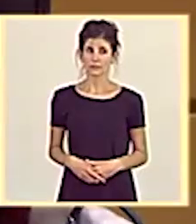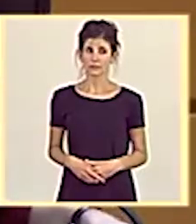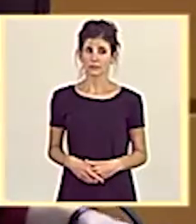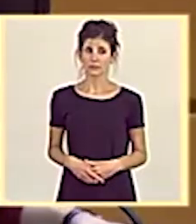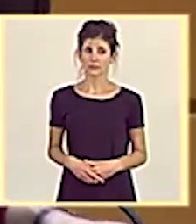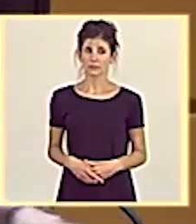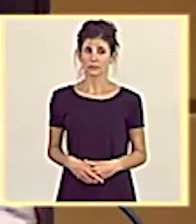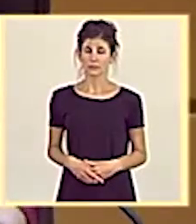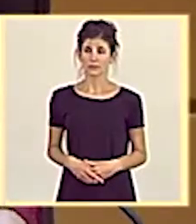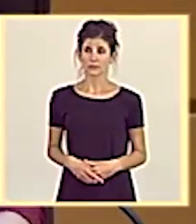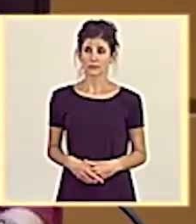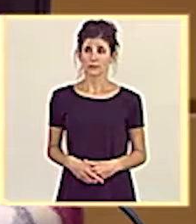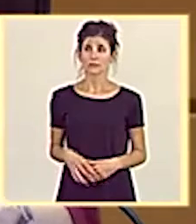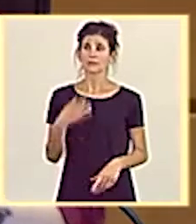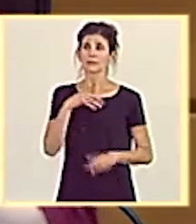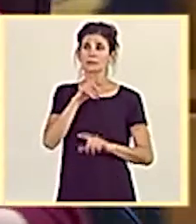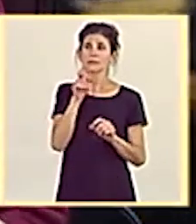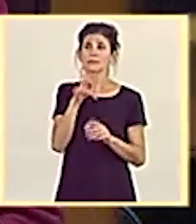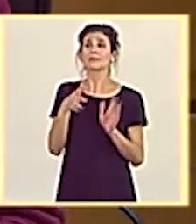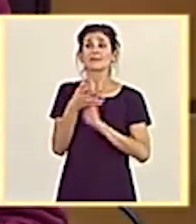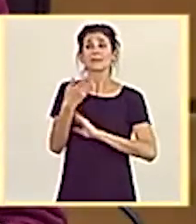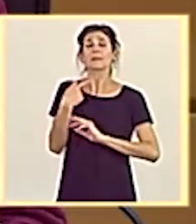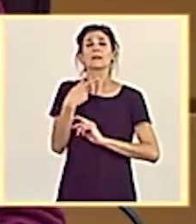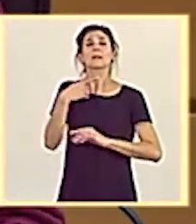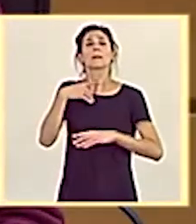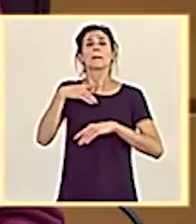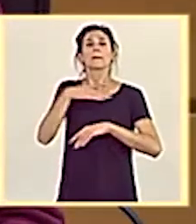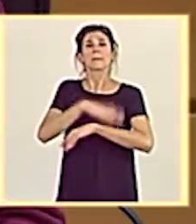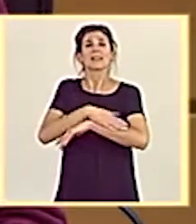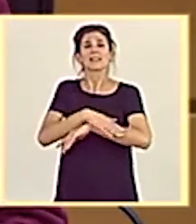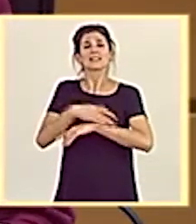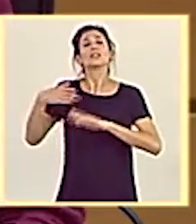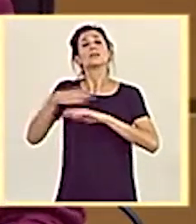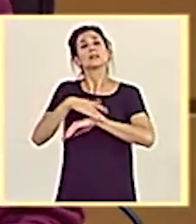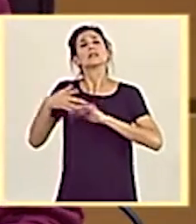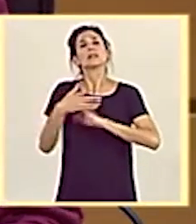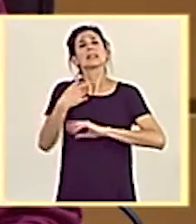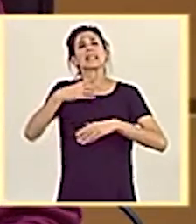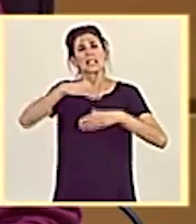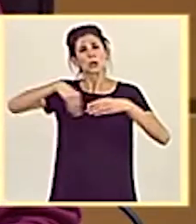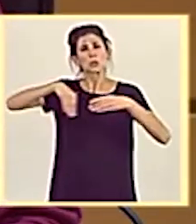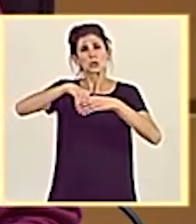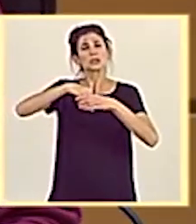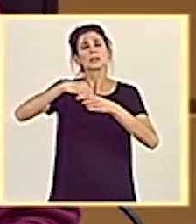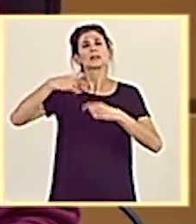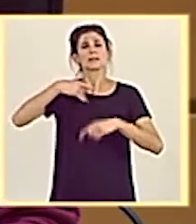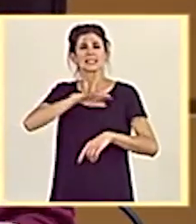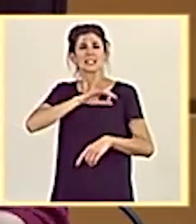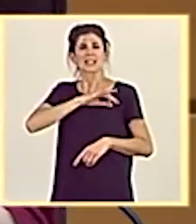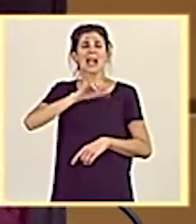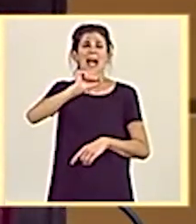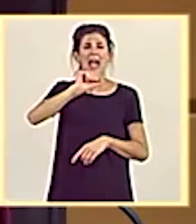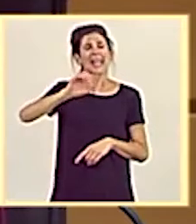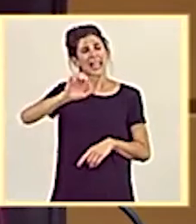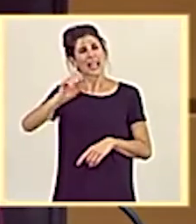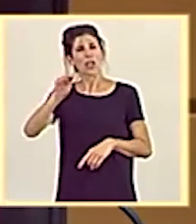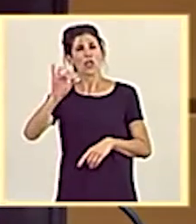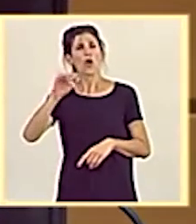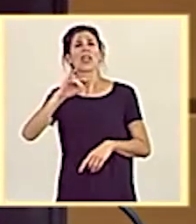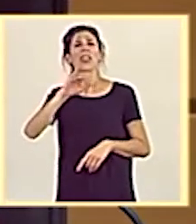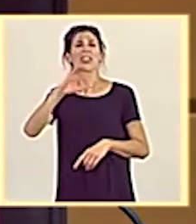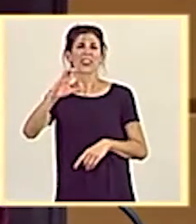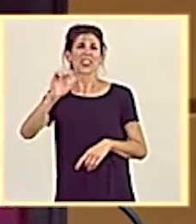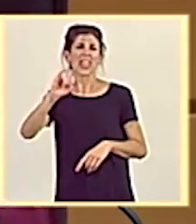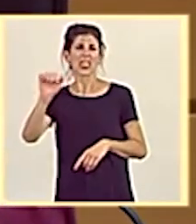Pregunta dirigida al señor ministro de Inclusión, Seguridad y Migraciones. Pregunta de la senadora Aedo Ceza del Grupo Parlamentario Vasco en el